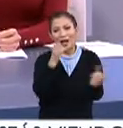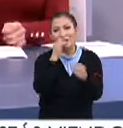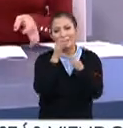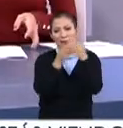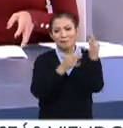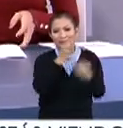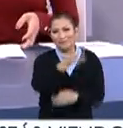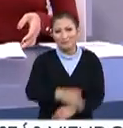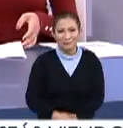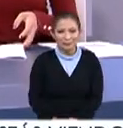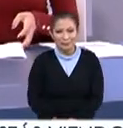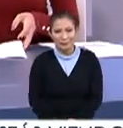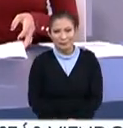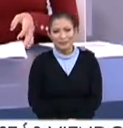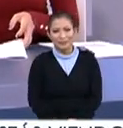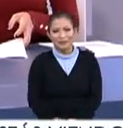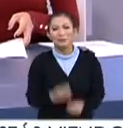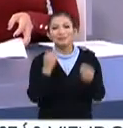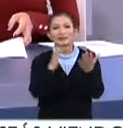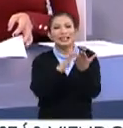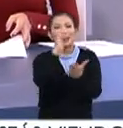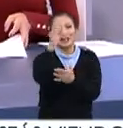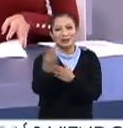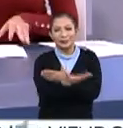informativa. Muchísimas gracias a ustedes.